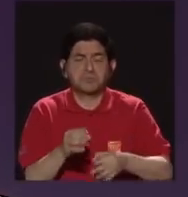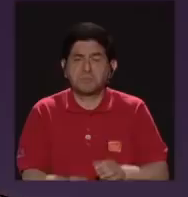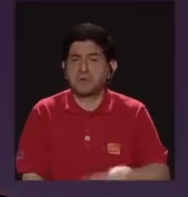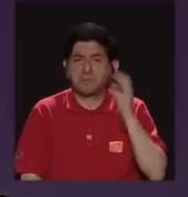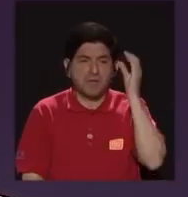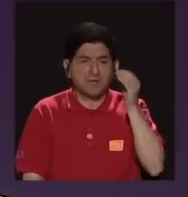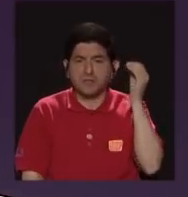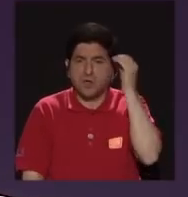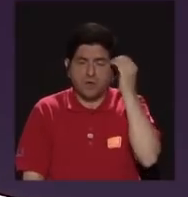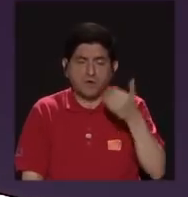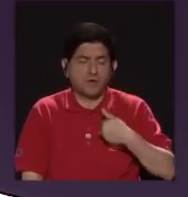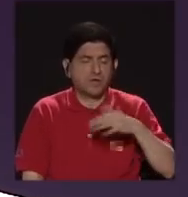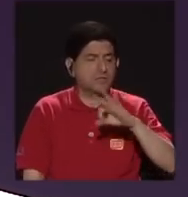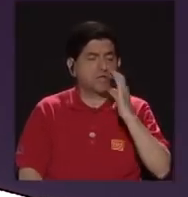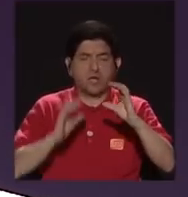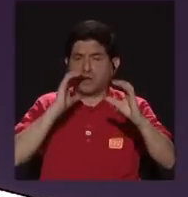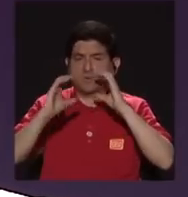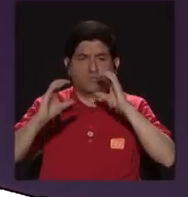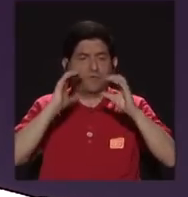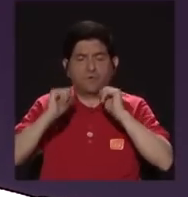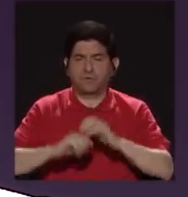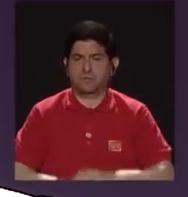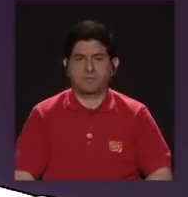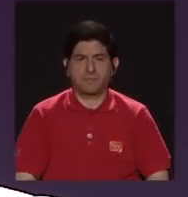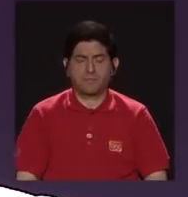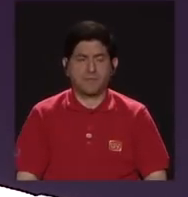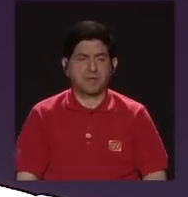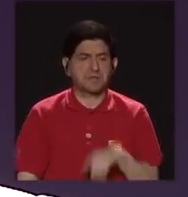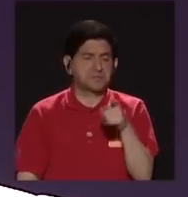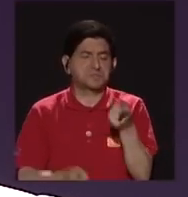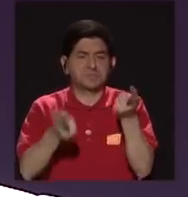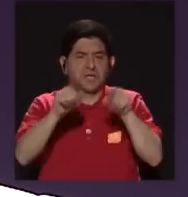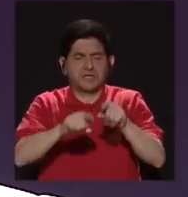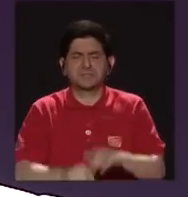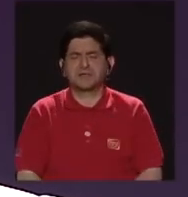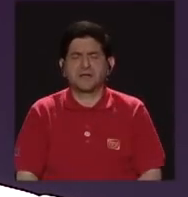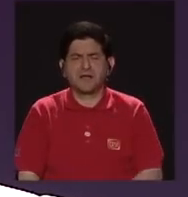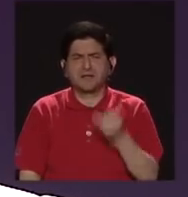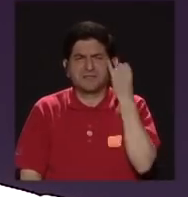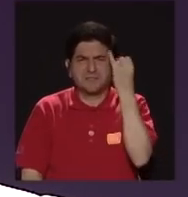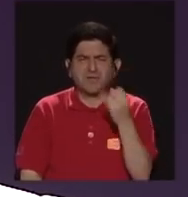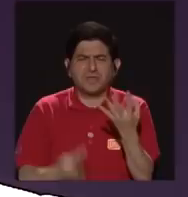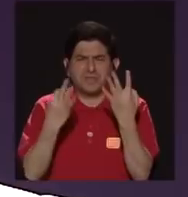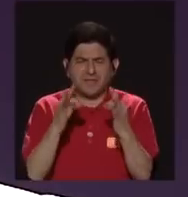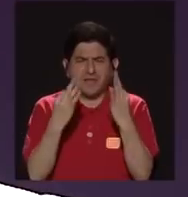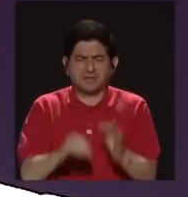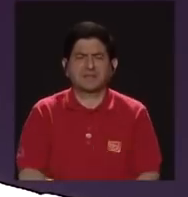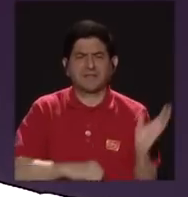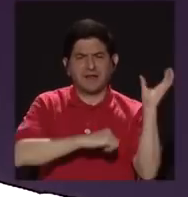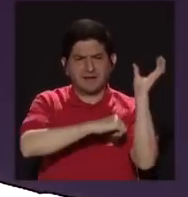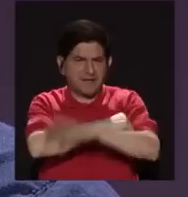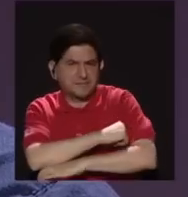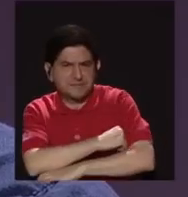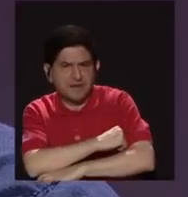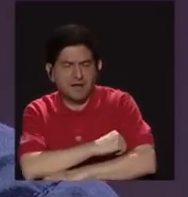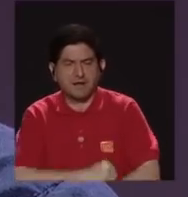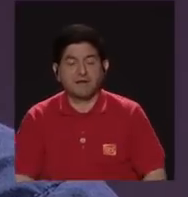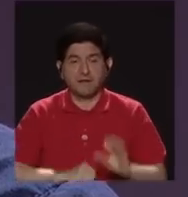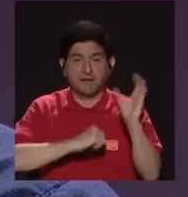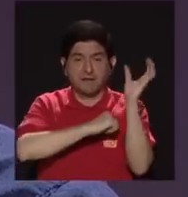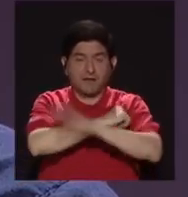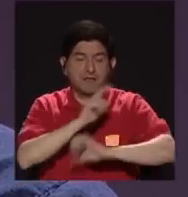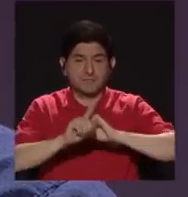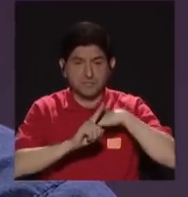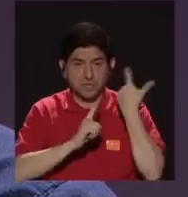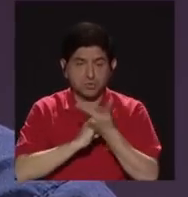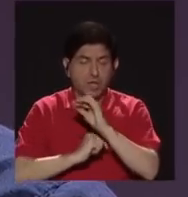opinión que sale en los medios con una fuerte tendencia a que se aplique el castigo, ¿verdad? El castigo social o